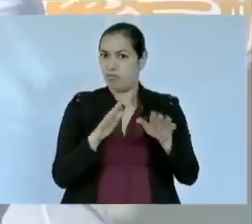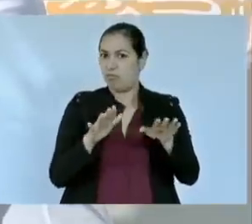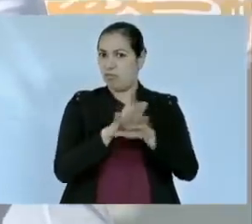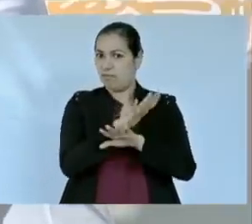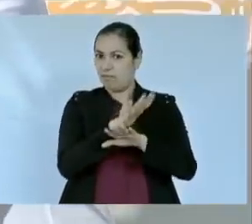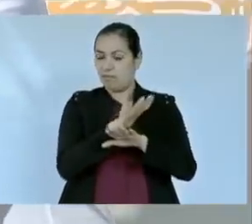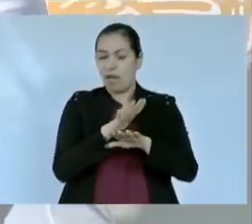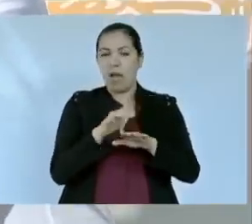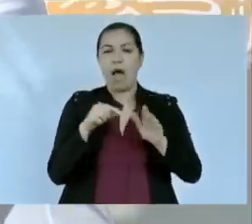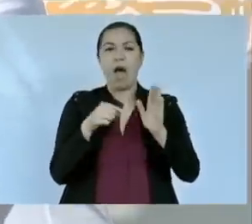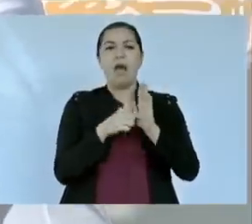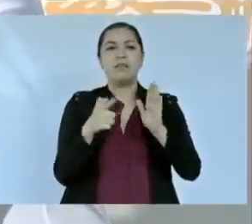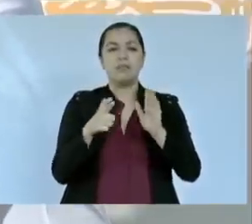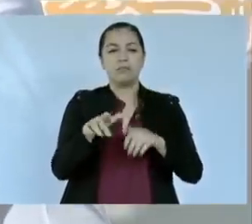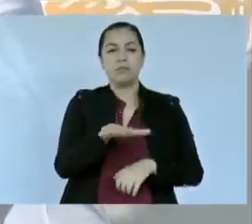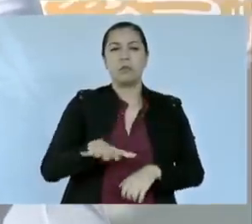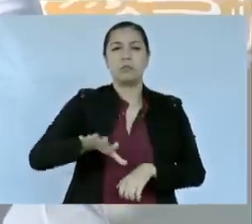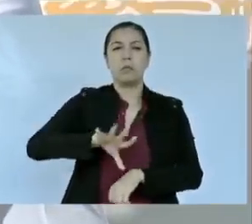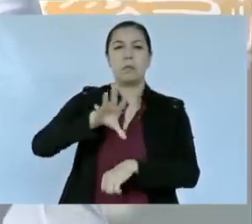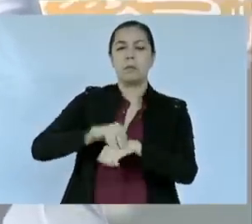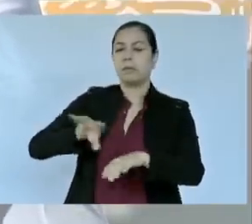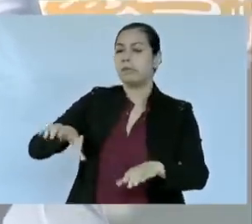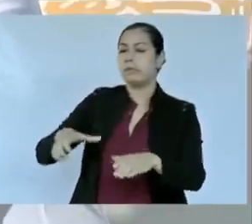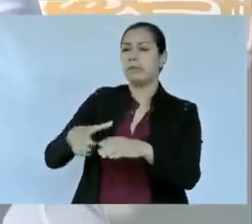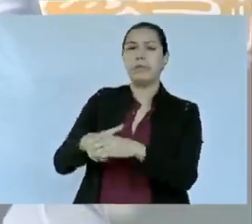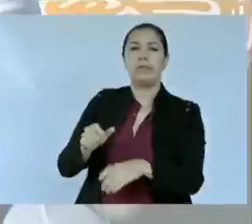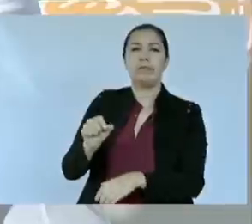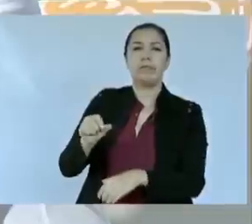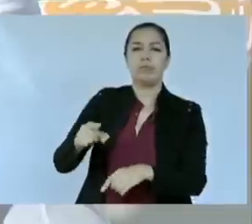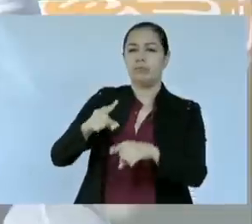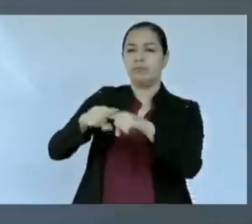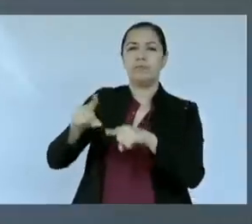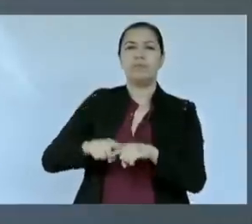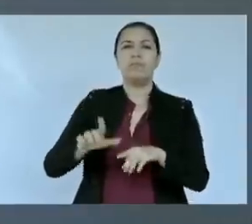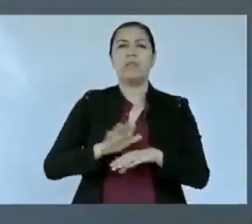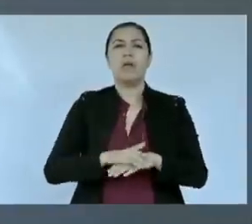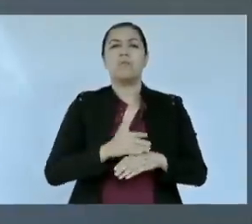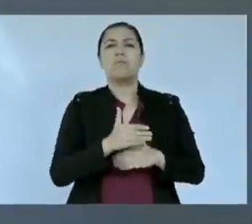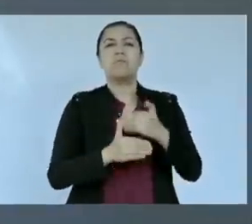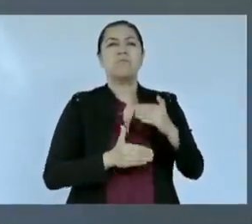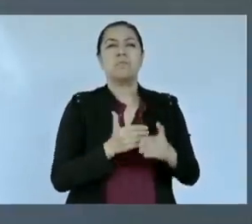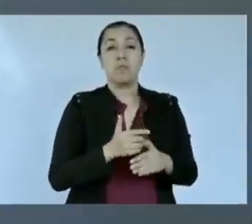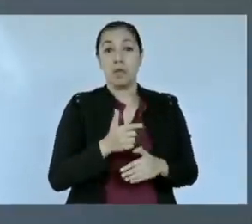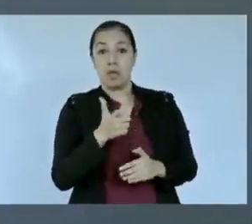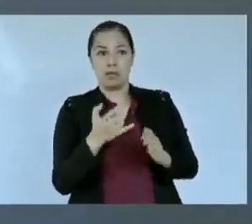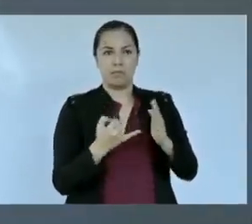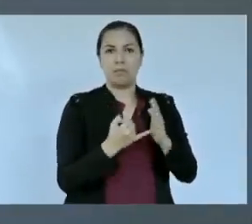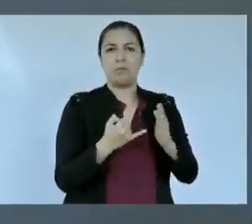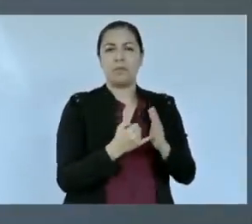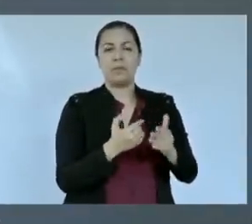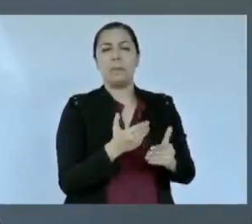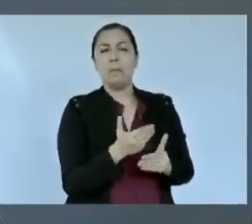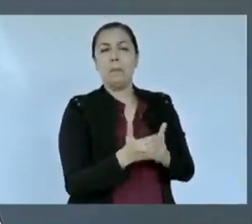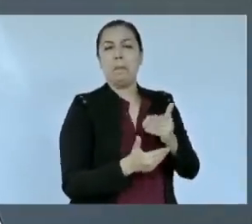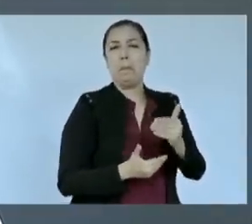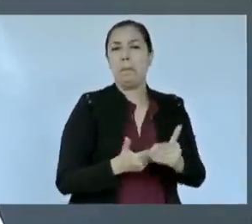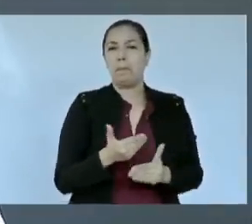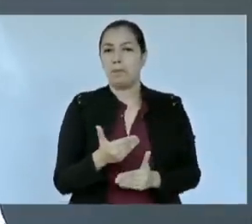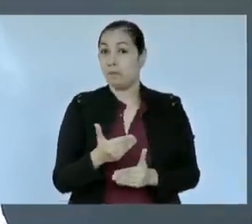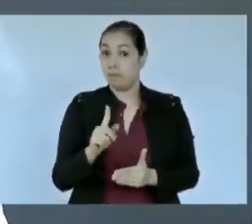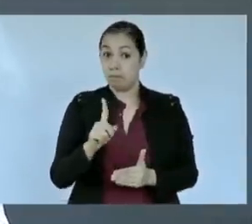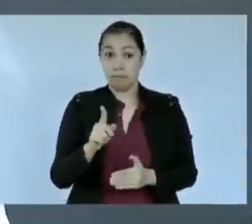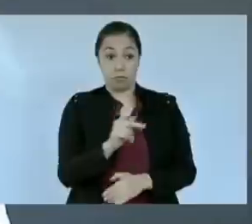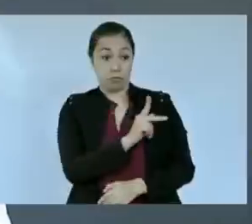monopolios ni hay condonación de impuestos todos tenemos que contribuir